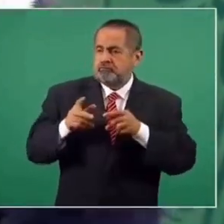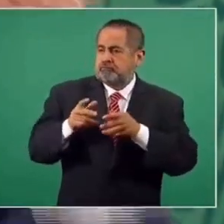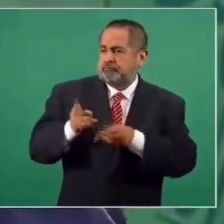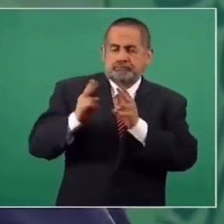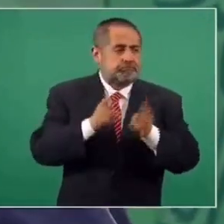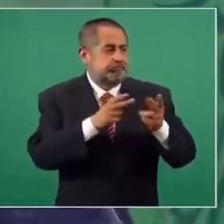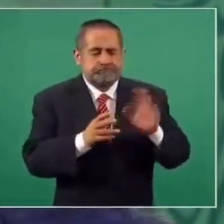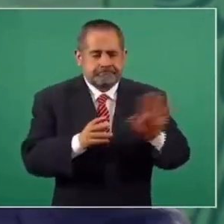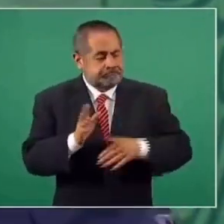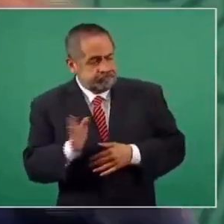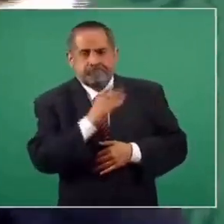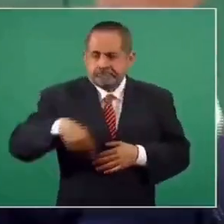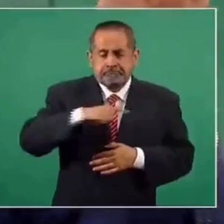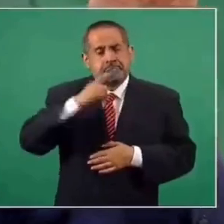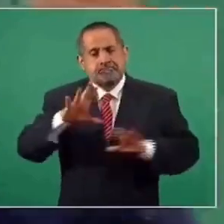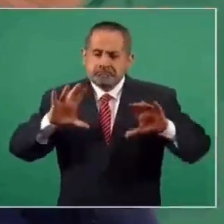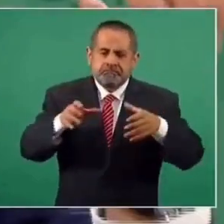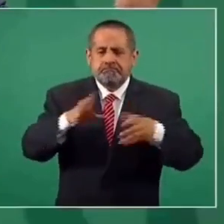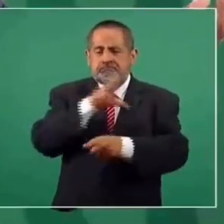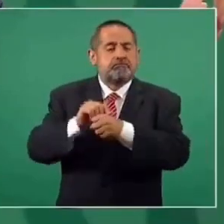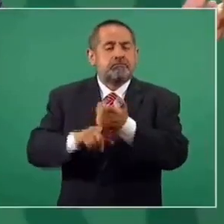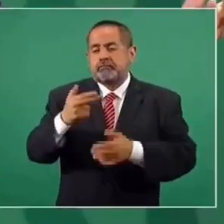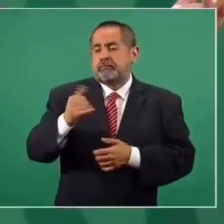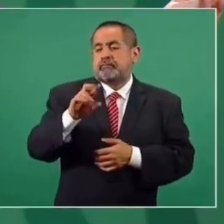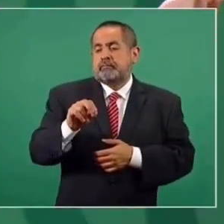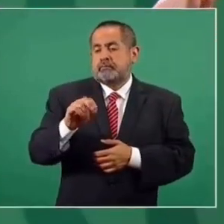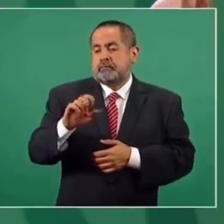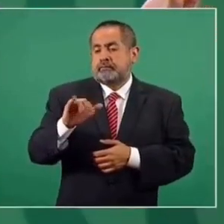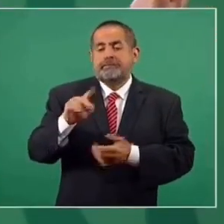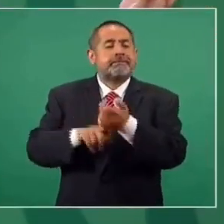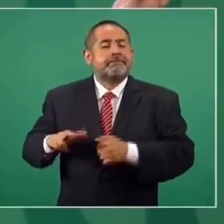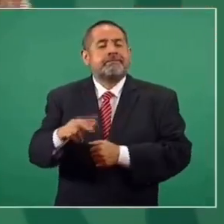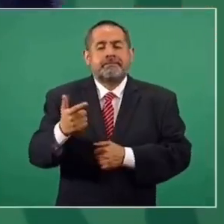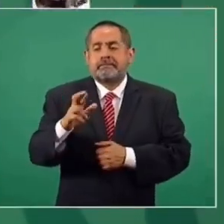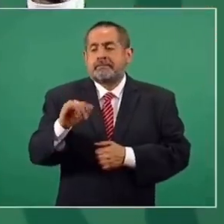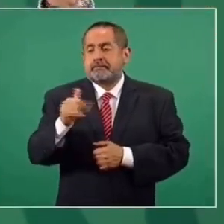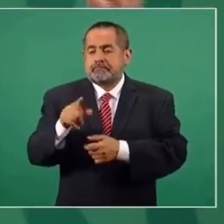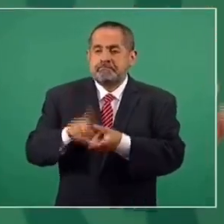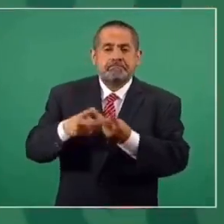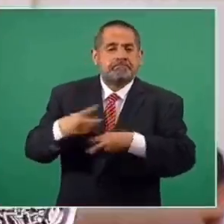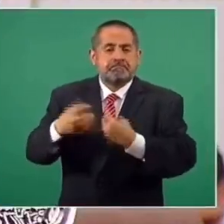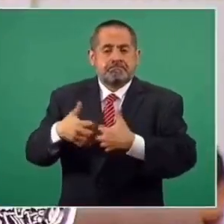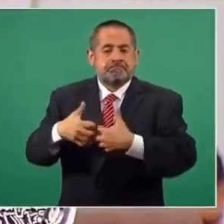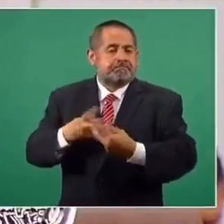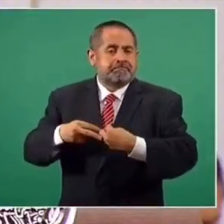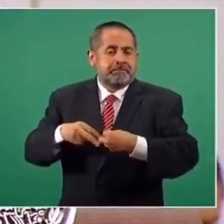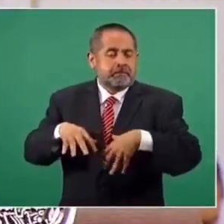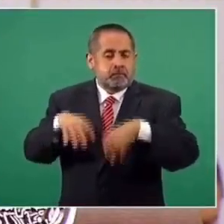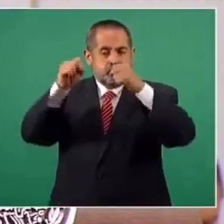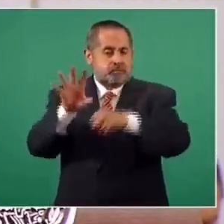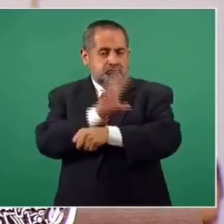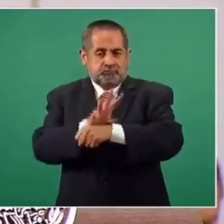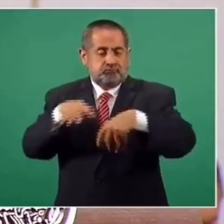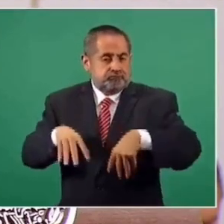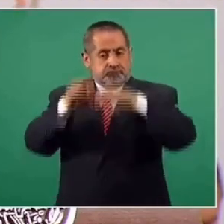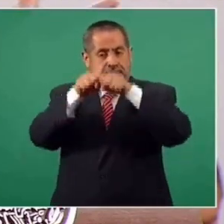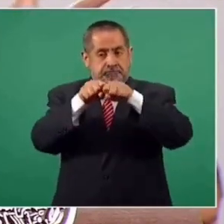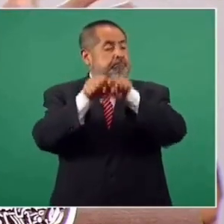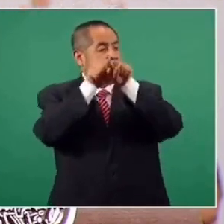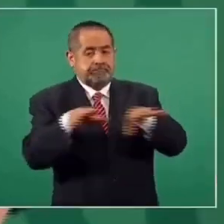¿Por qué se pudo resolver? Porque las hidroeléctricas del Grijalva generaron energía, subieron a la red nacional.